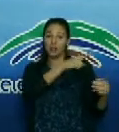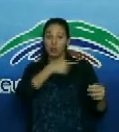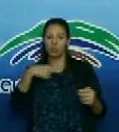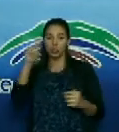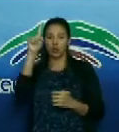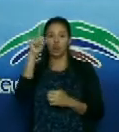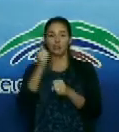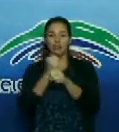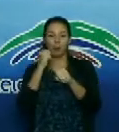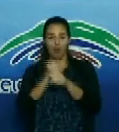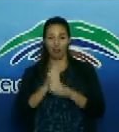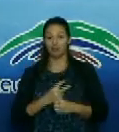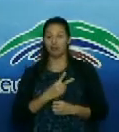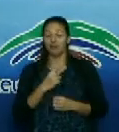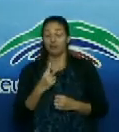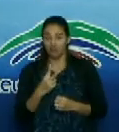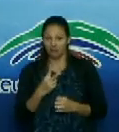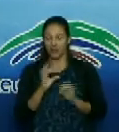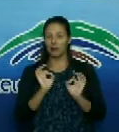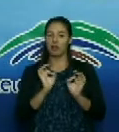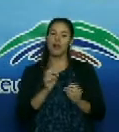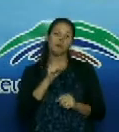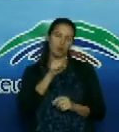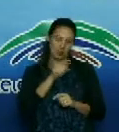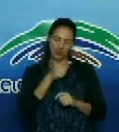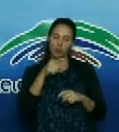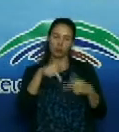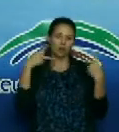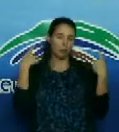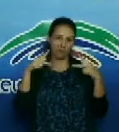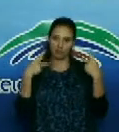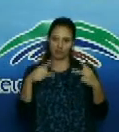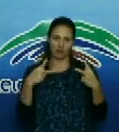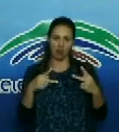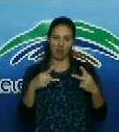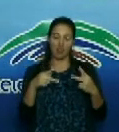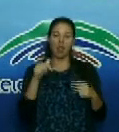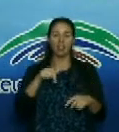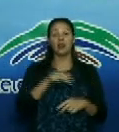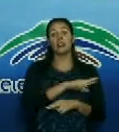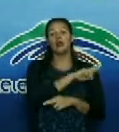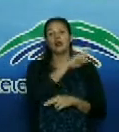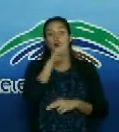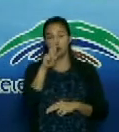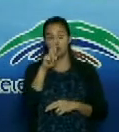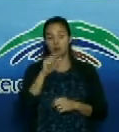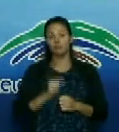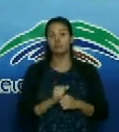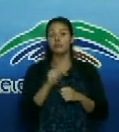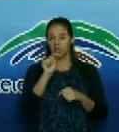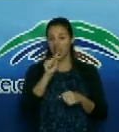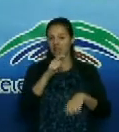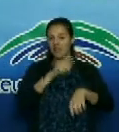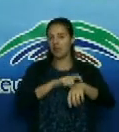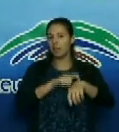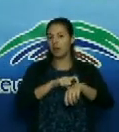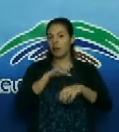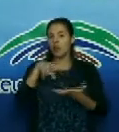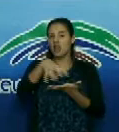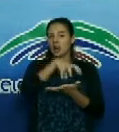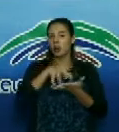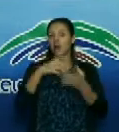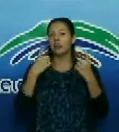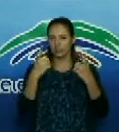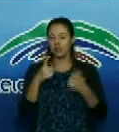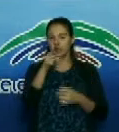nietos pero así se formaron en este proceso revolucionario el desinterés y estar ahí donde lo necesite de su pueblo que